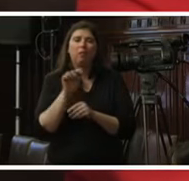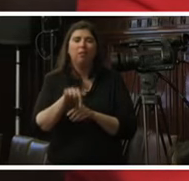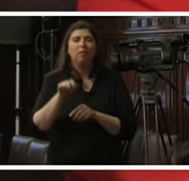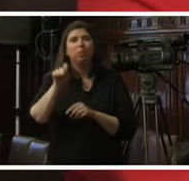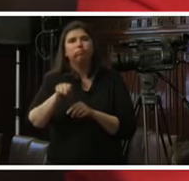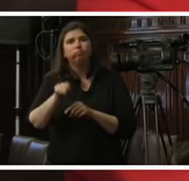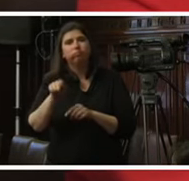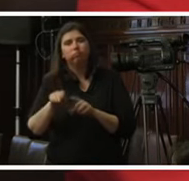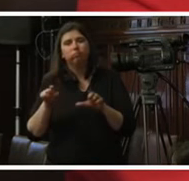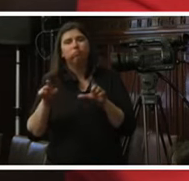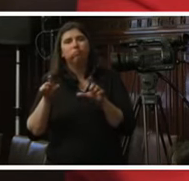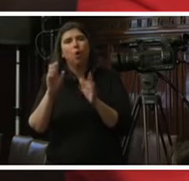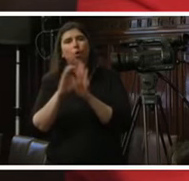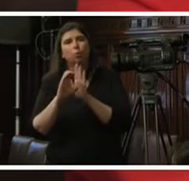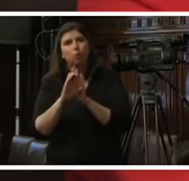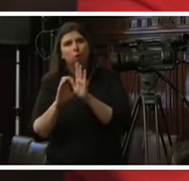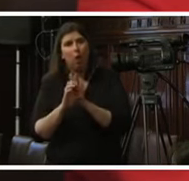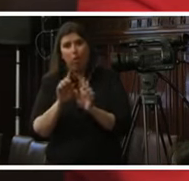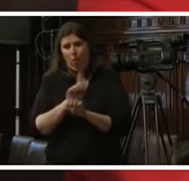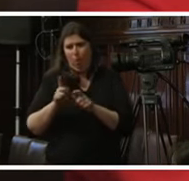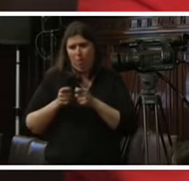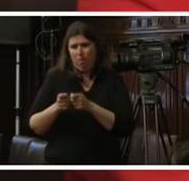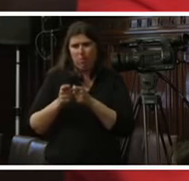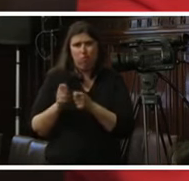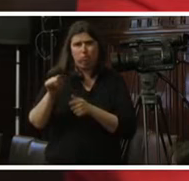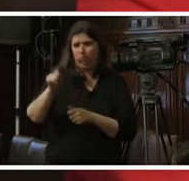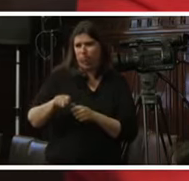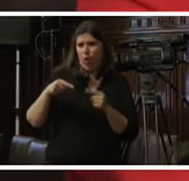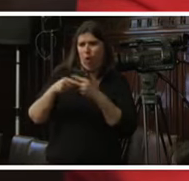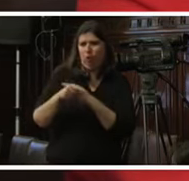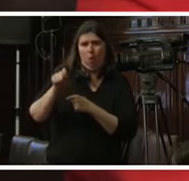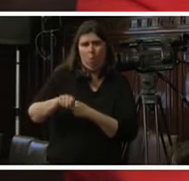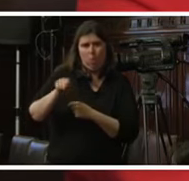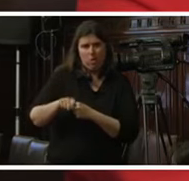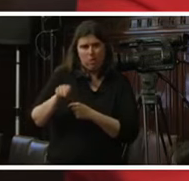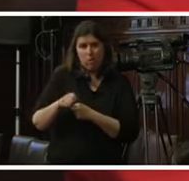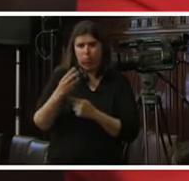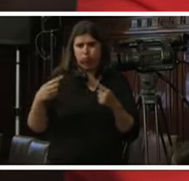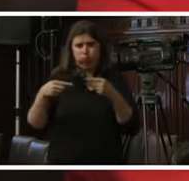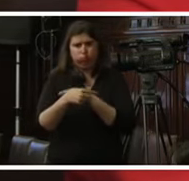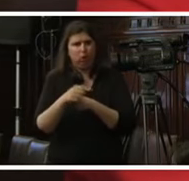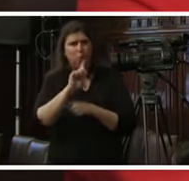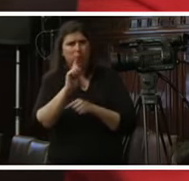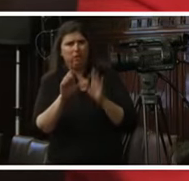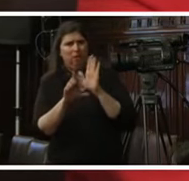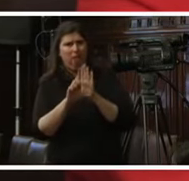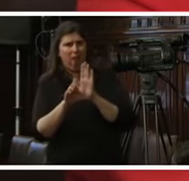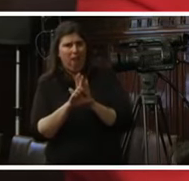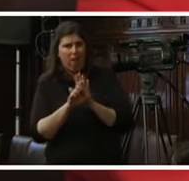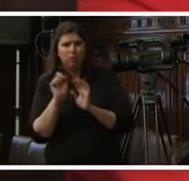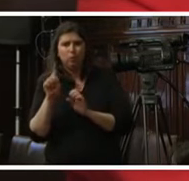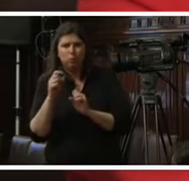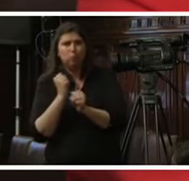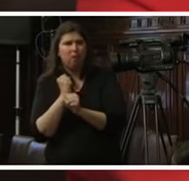ni para ejercer presión sobre sus magistrados pues ello constituiría una interferencia ilegítima en la función de los jueces